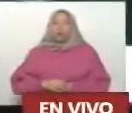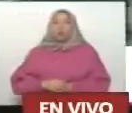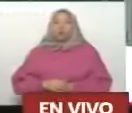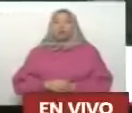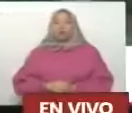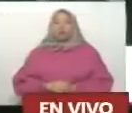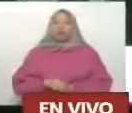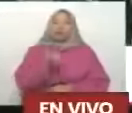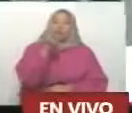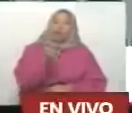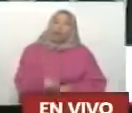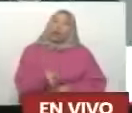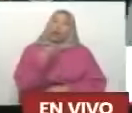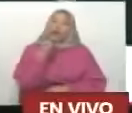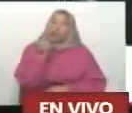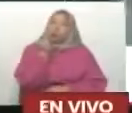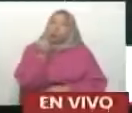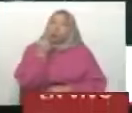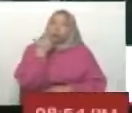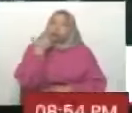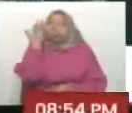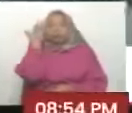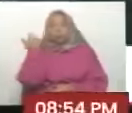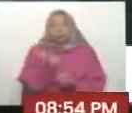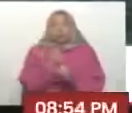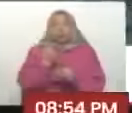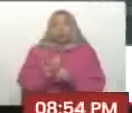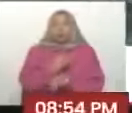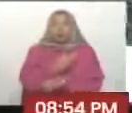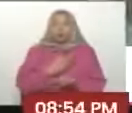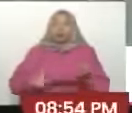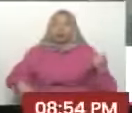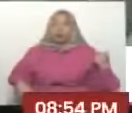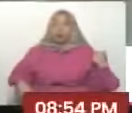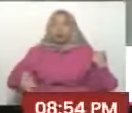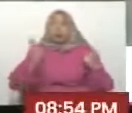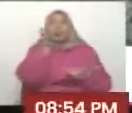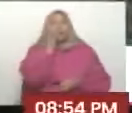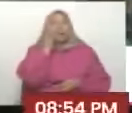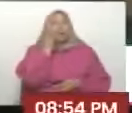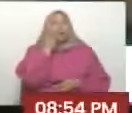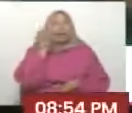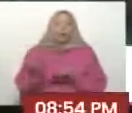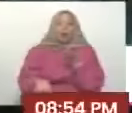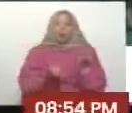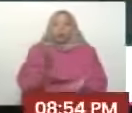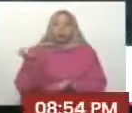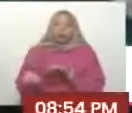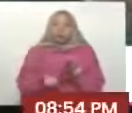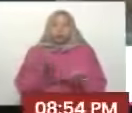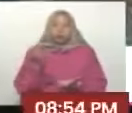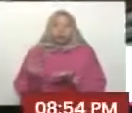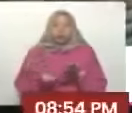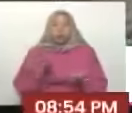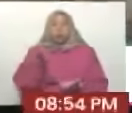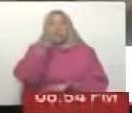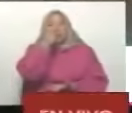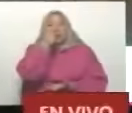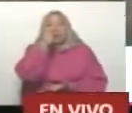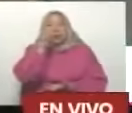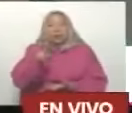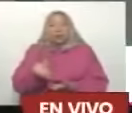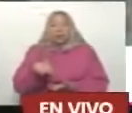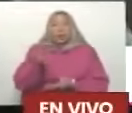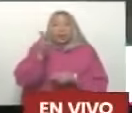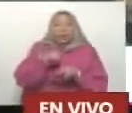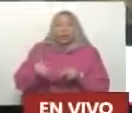aquí en el comedor. Saludo de parte del presidente, a las madres cocineras, padres cocineros, a nuestros